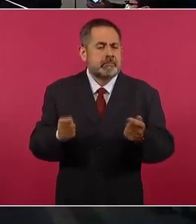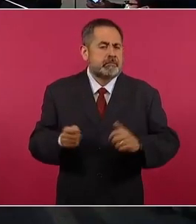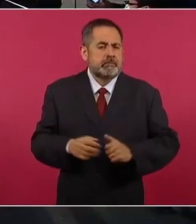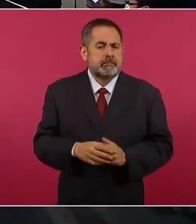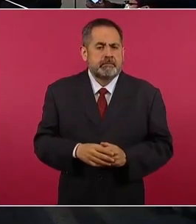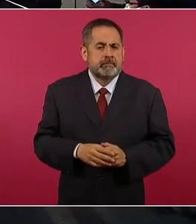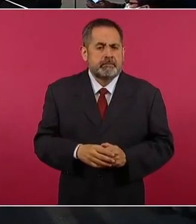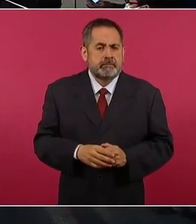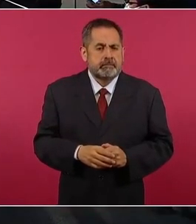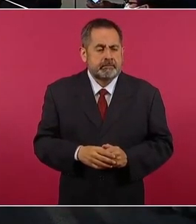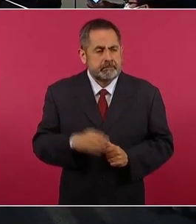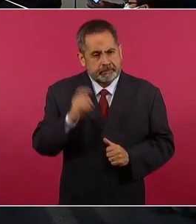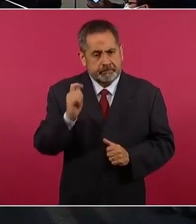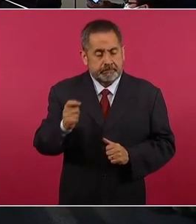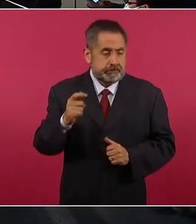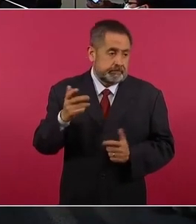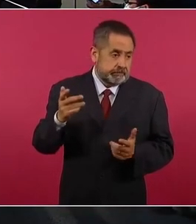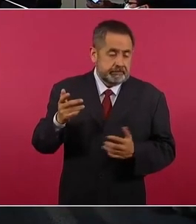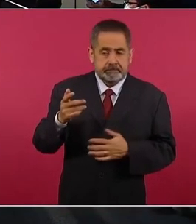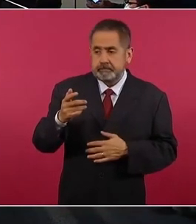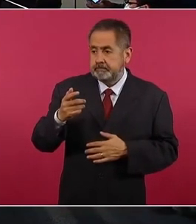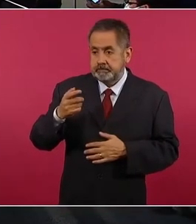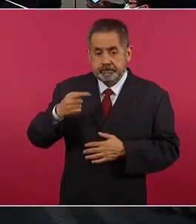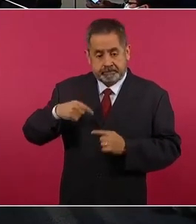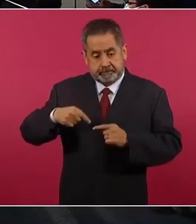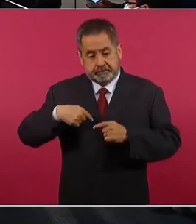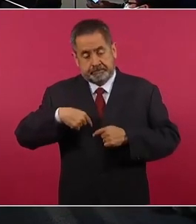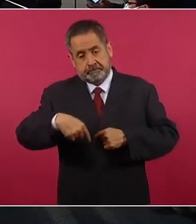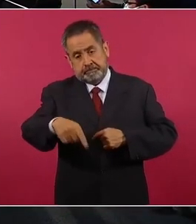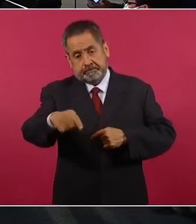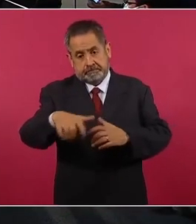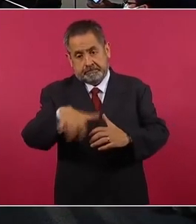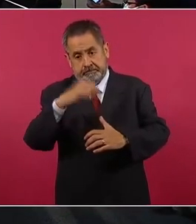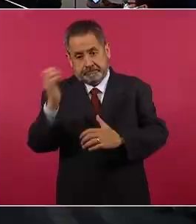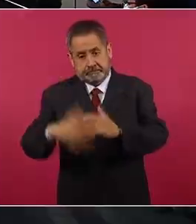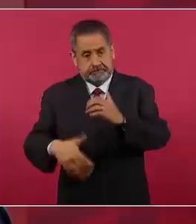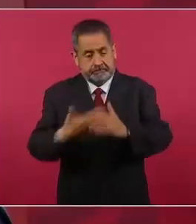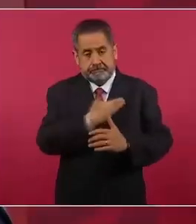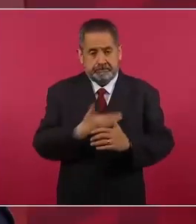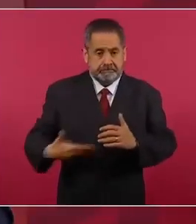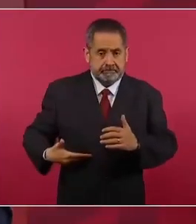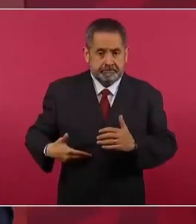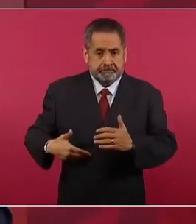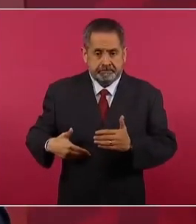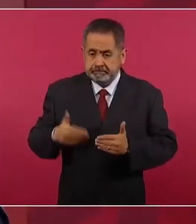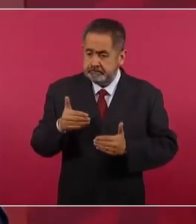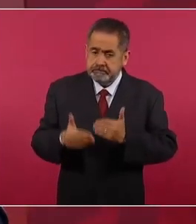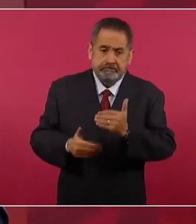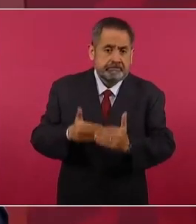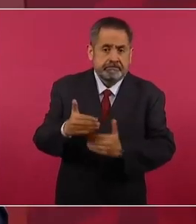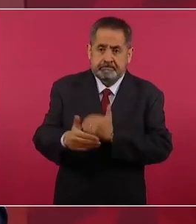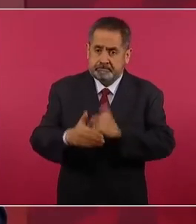de modo que en el tiempo que nos falta se va a avanzar mucho